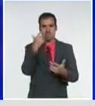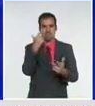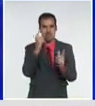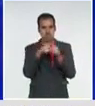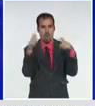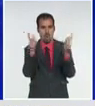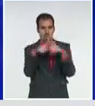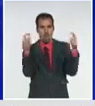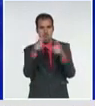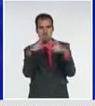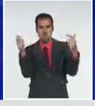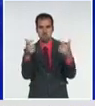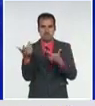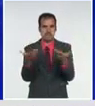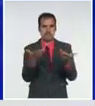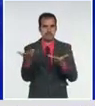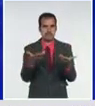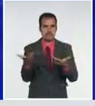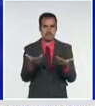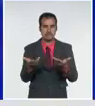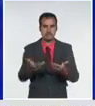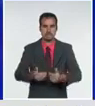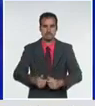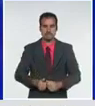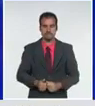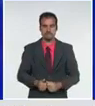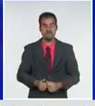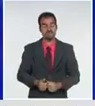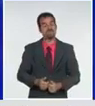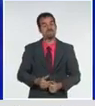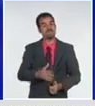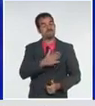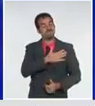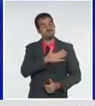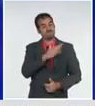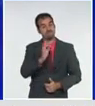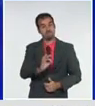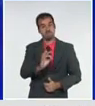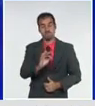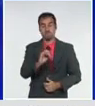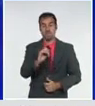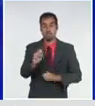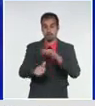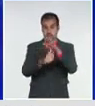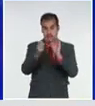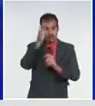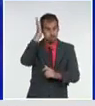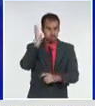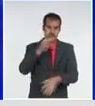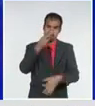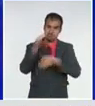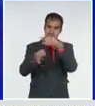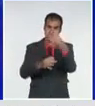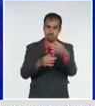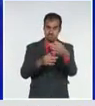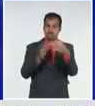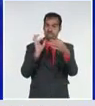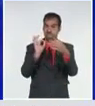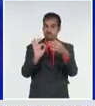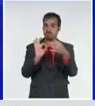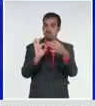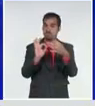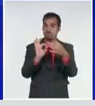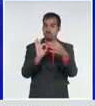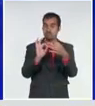estas dos informaciones brindadas por nuestro presidente en el tweet pues realmente